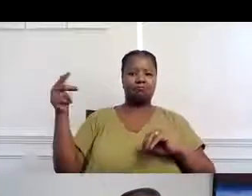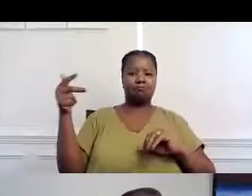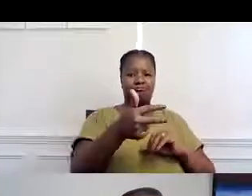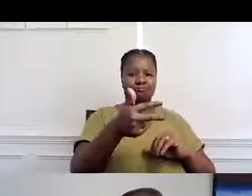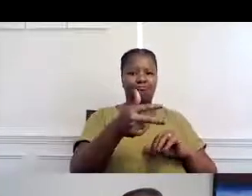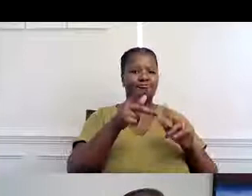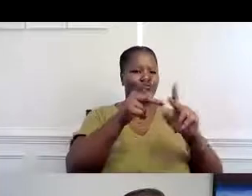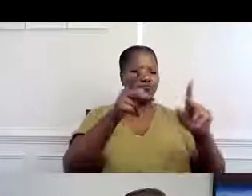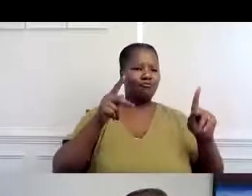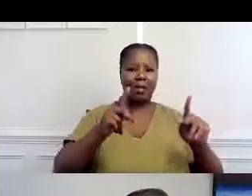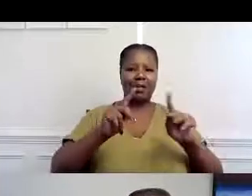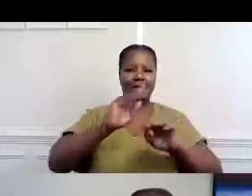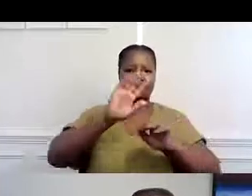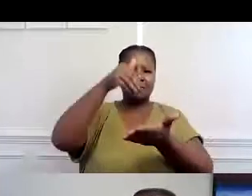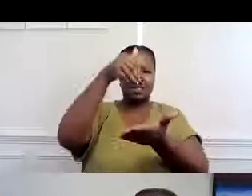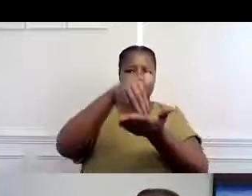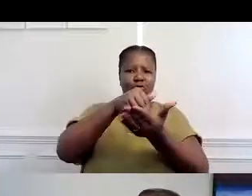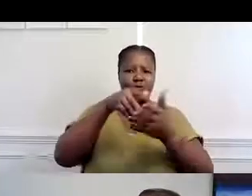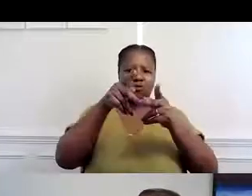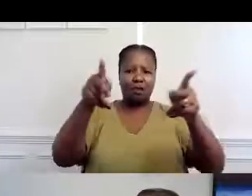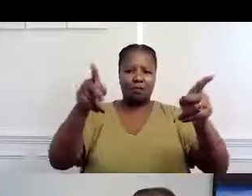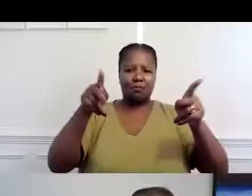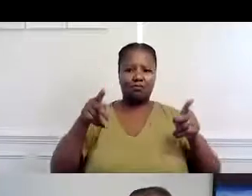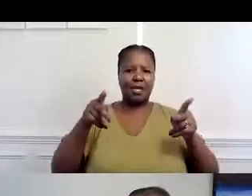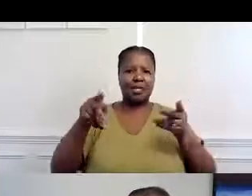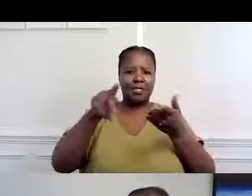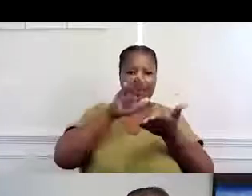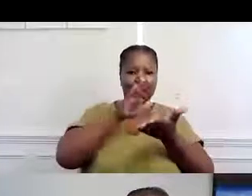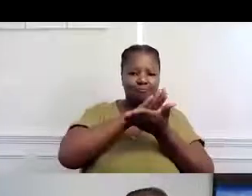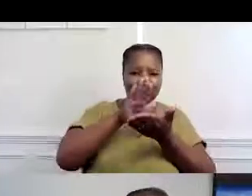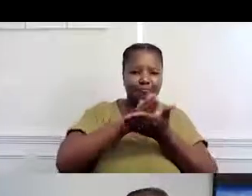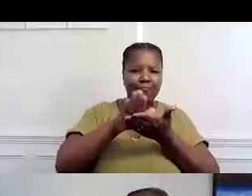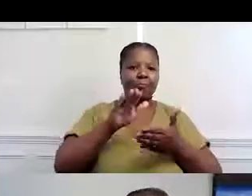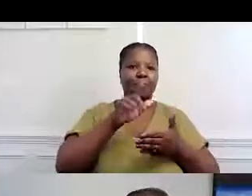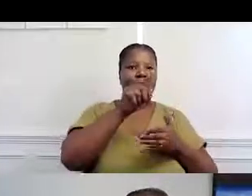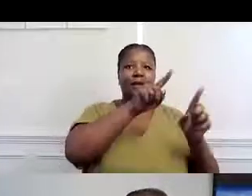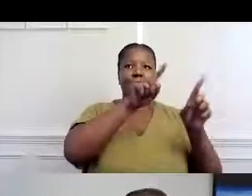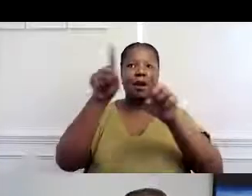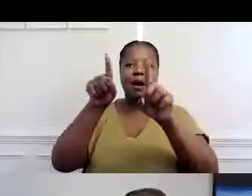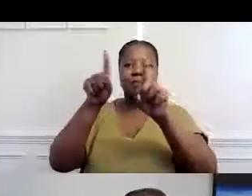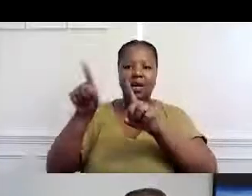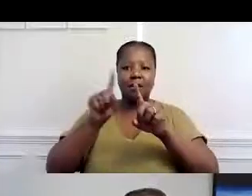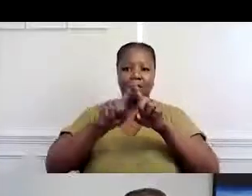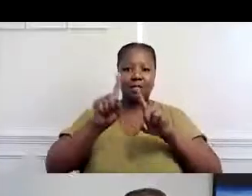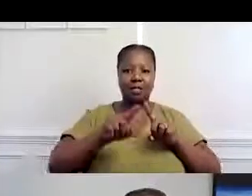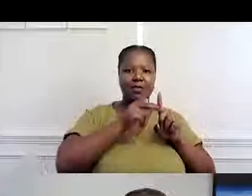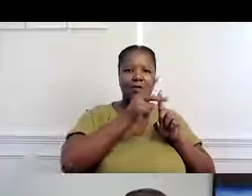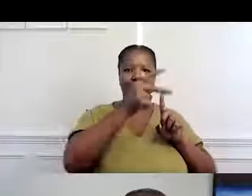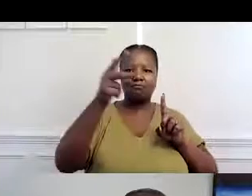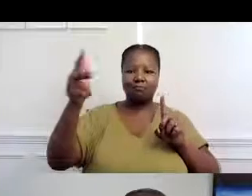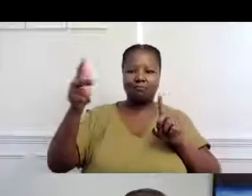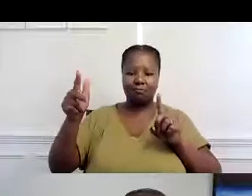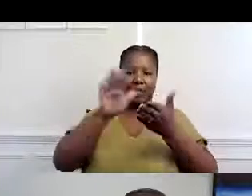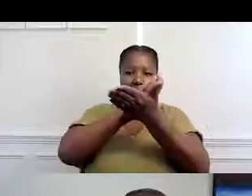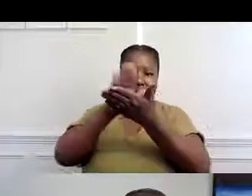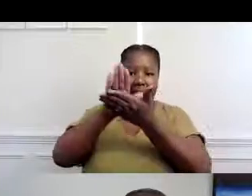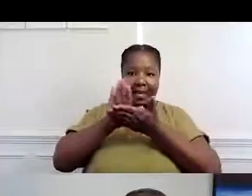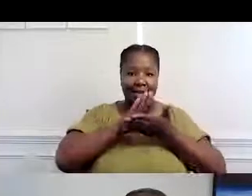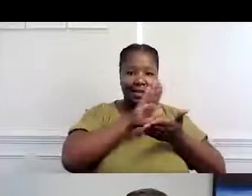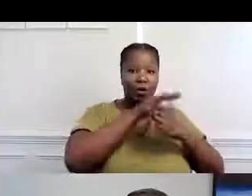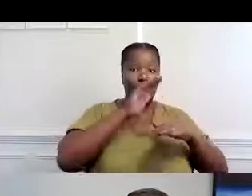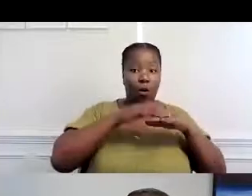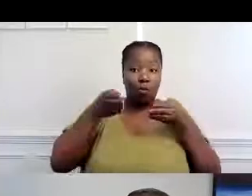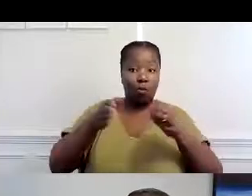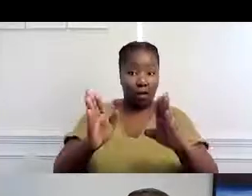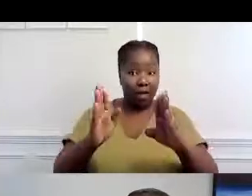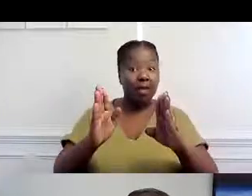asociación. De hecho, se usa entre cada asesoramiento